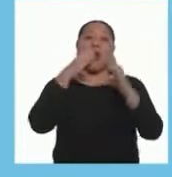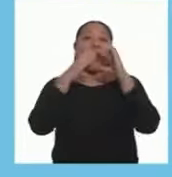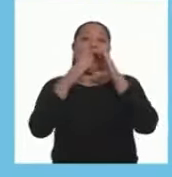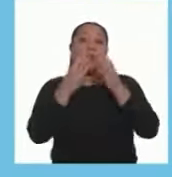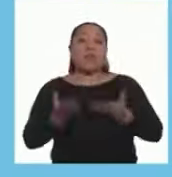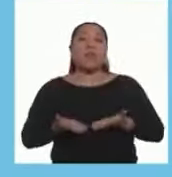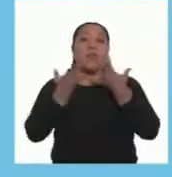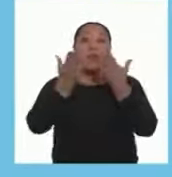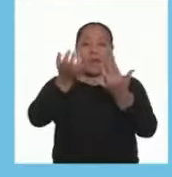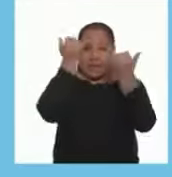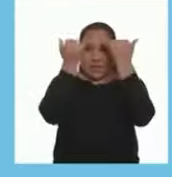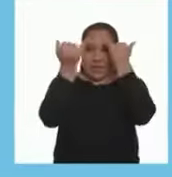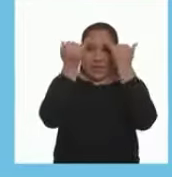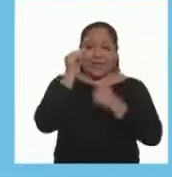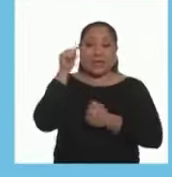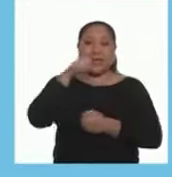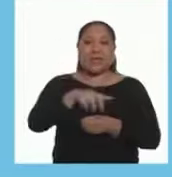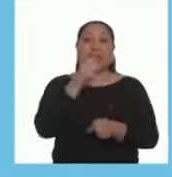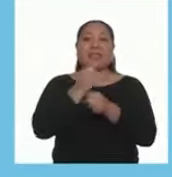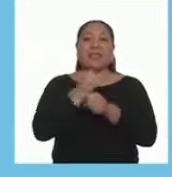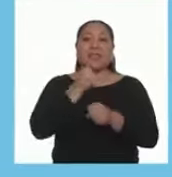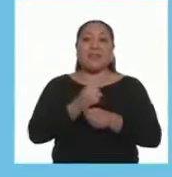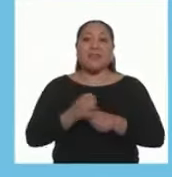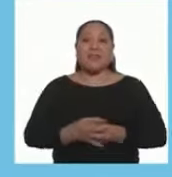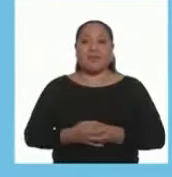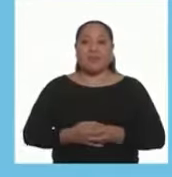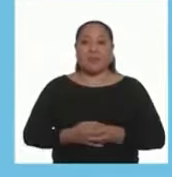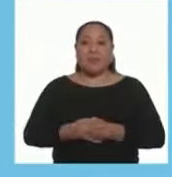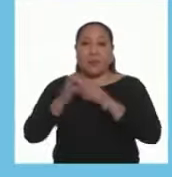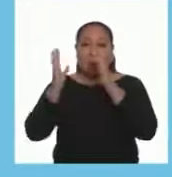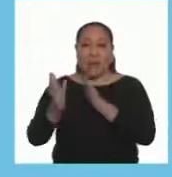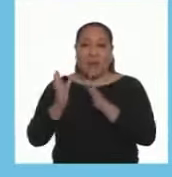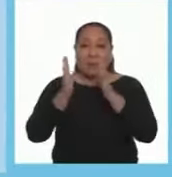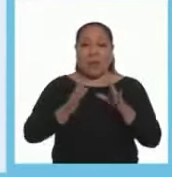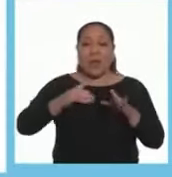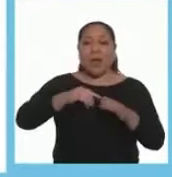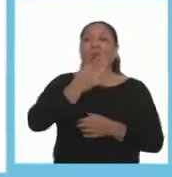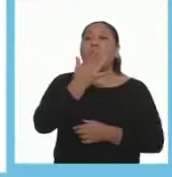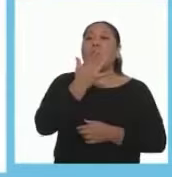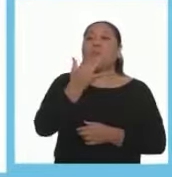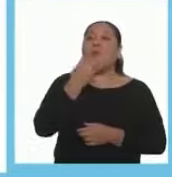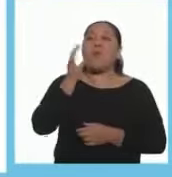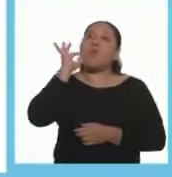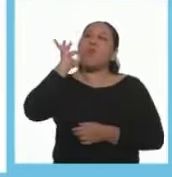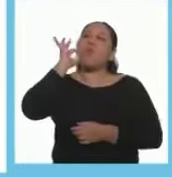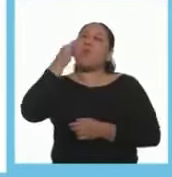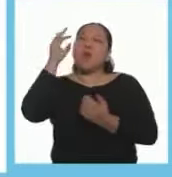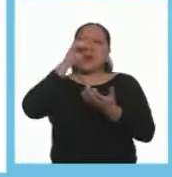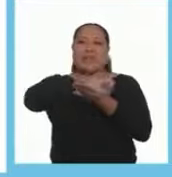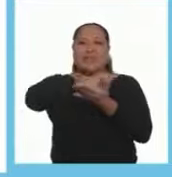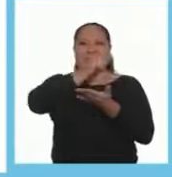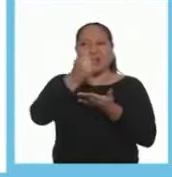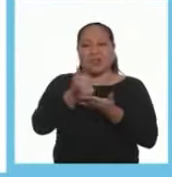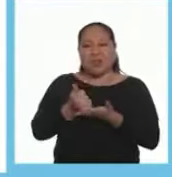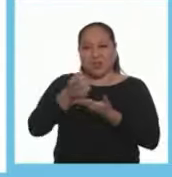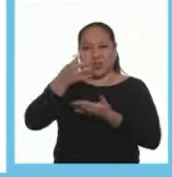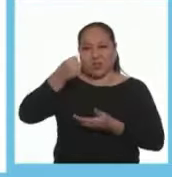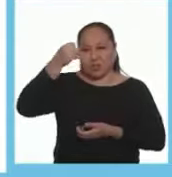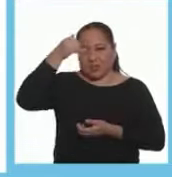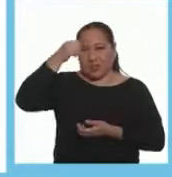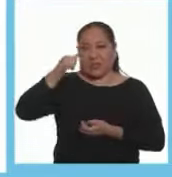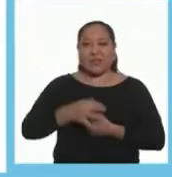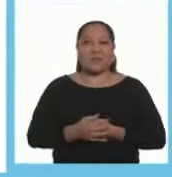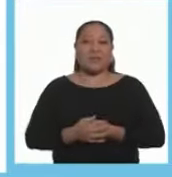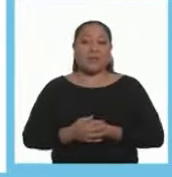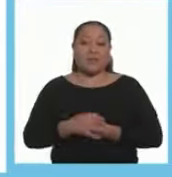pueden usar Para comunicar ideas Sobre la actividad Preparo y pruebo Un rico